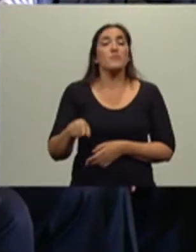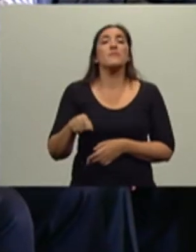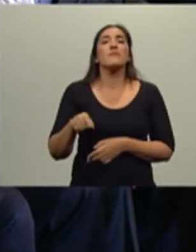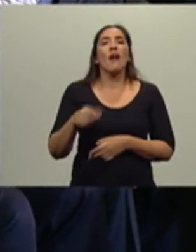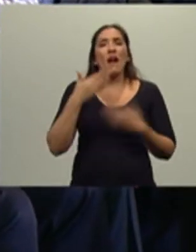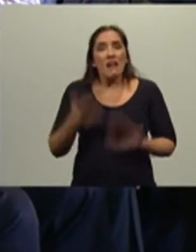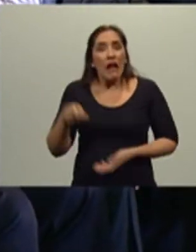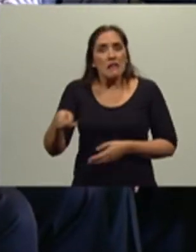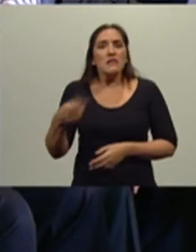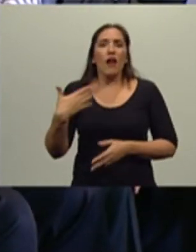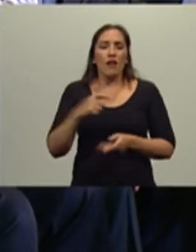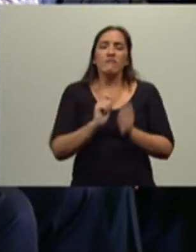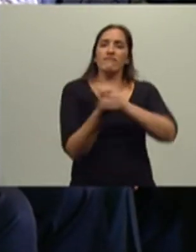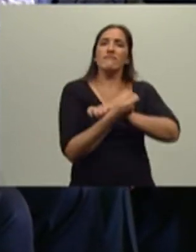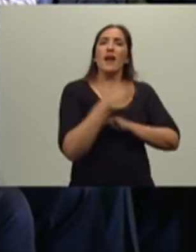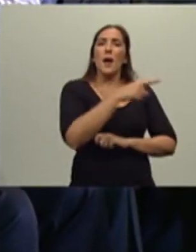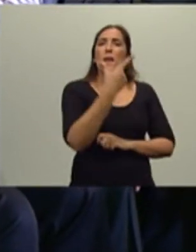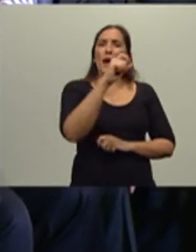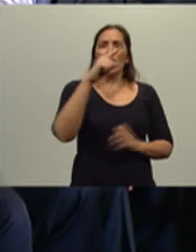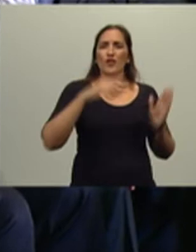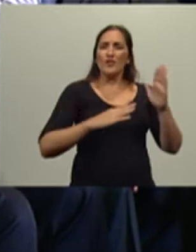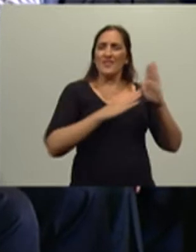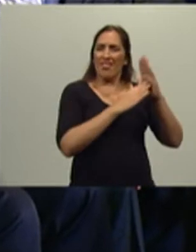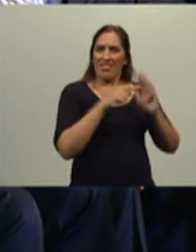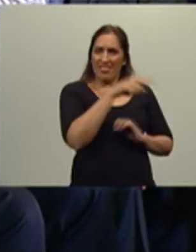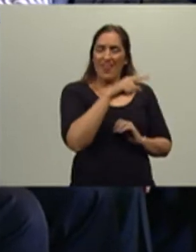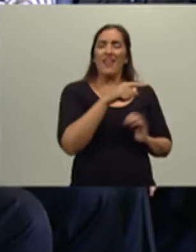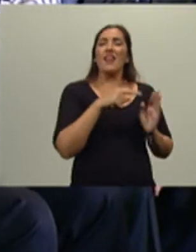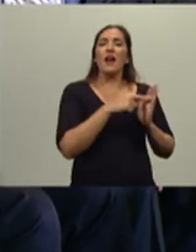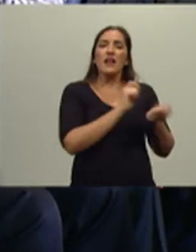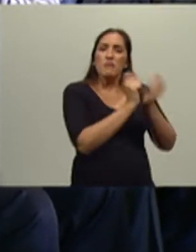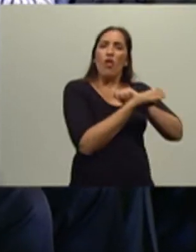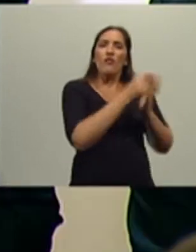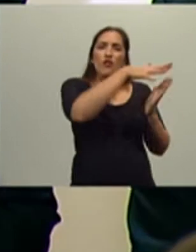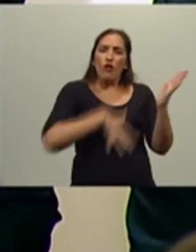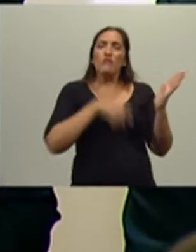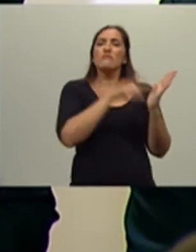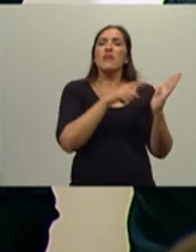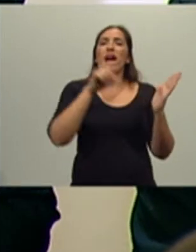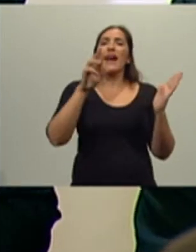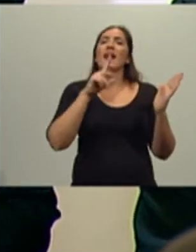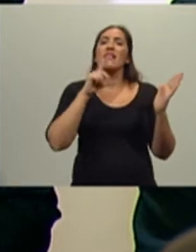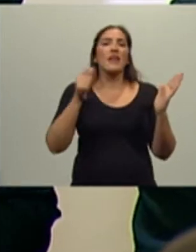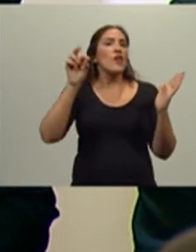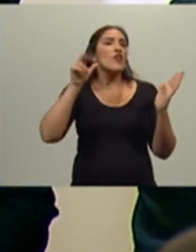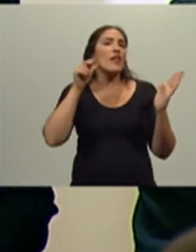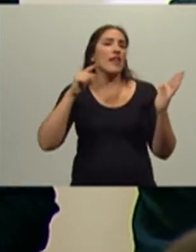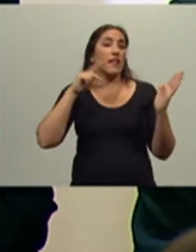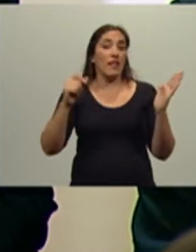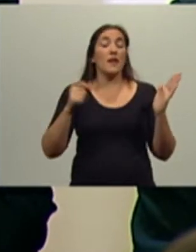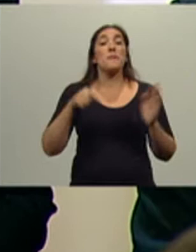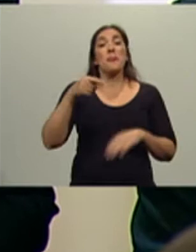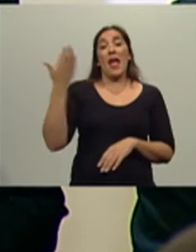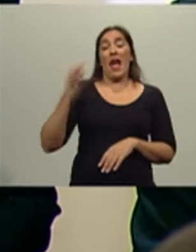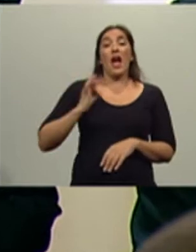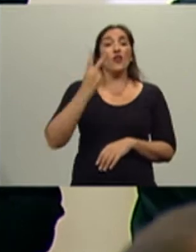mediante la modificación de la Carta Orgánica del Banco Central y que significó para el segundo semestre del año